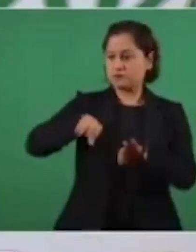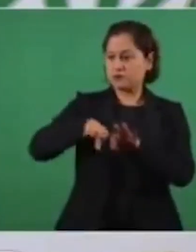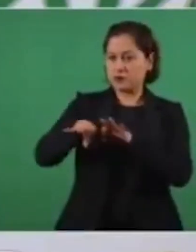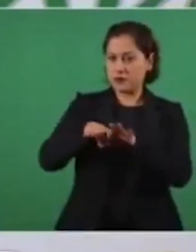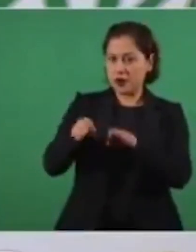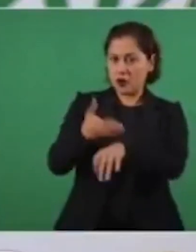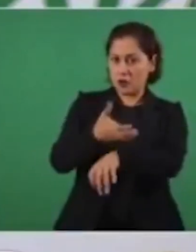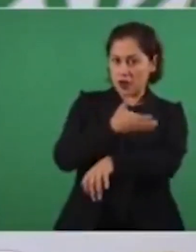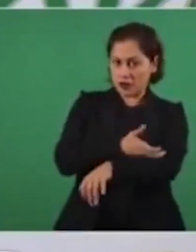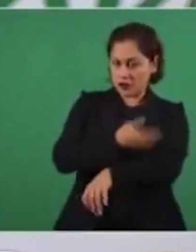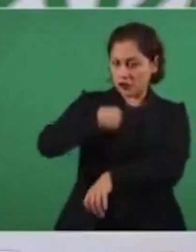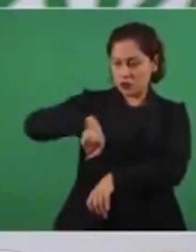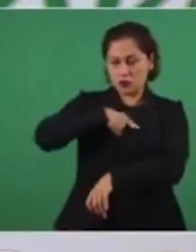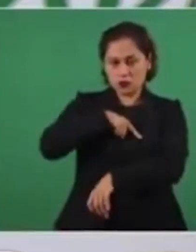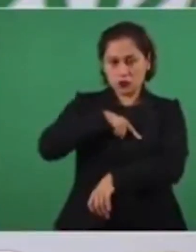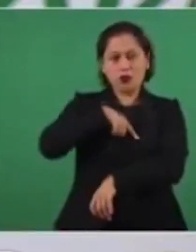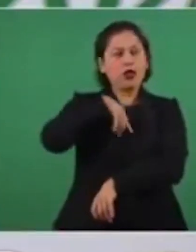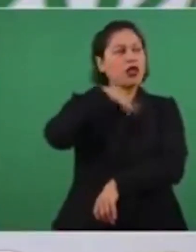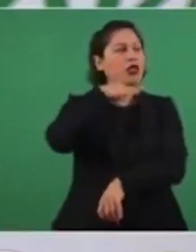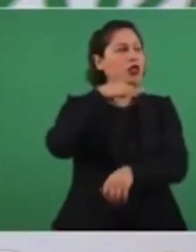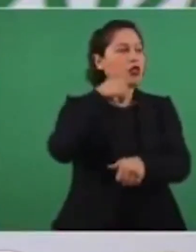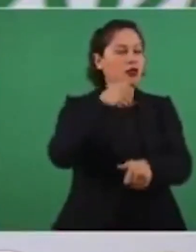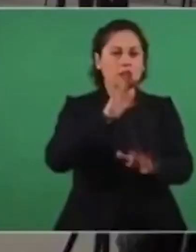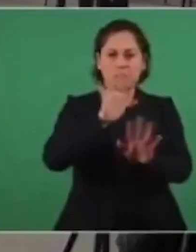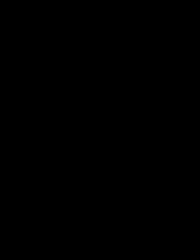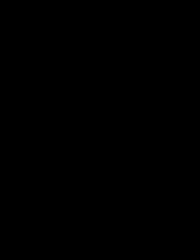distraernos y vamos a seguir actuando con eficiencia. Muchas gracias. Gracias. Gracias. Gracias.